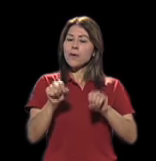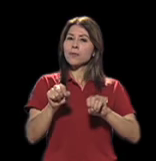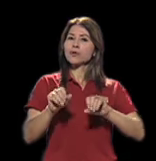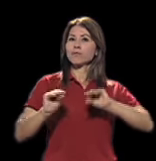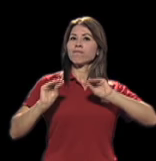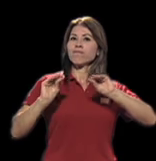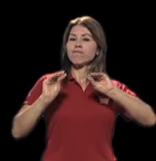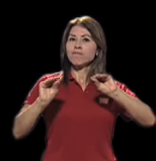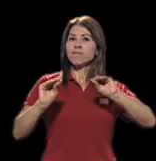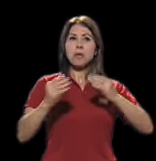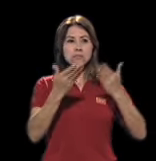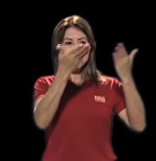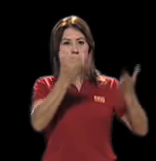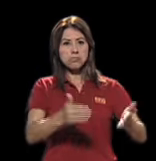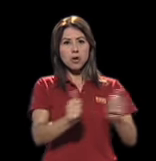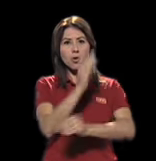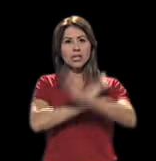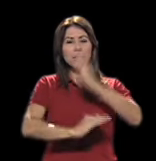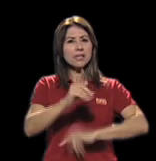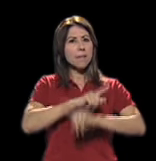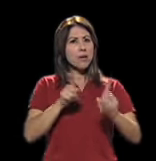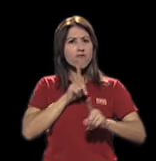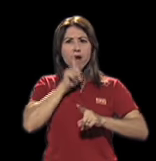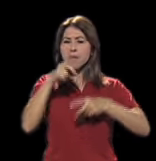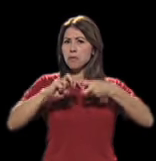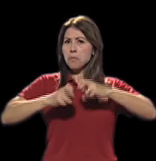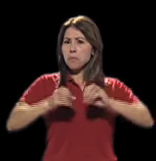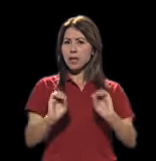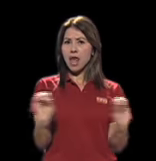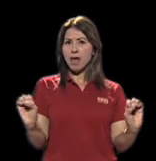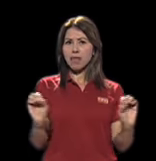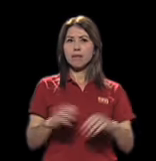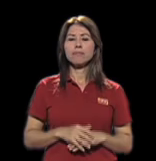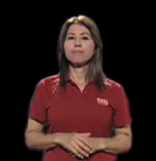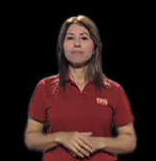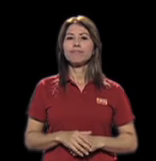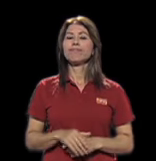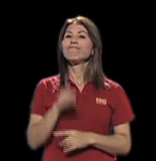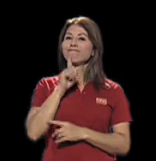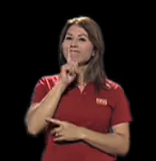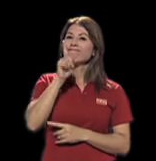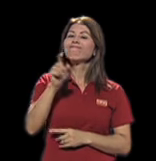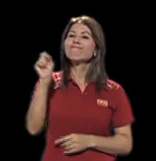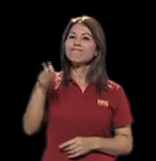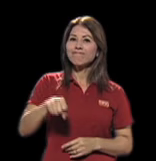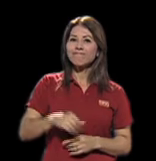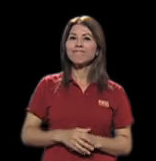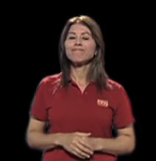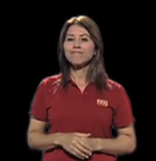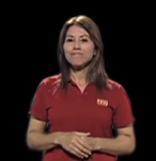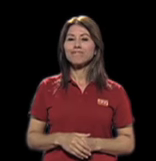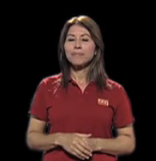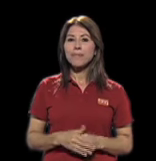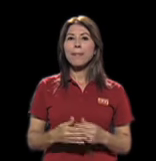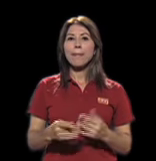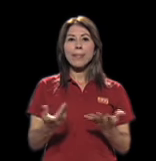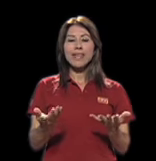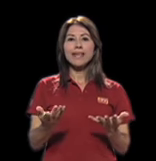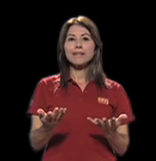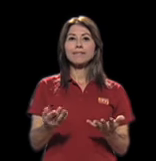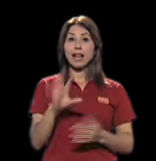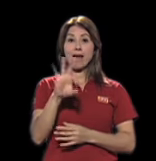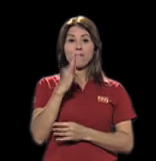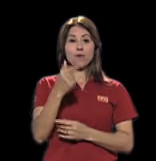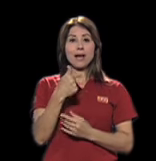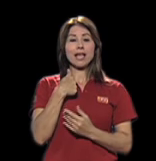nuestro hermano o nuestra hermana tiene una discapacidad, pero que eso no es un problema realmente? En realidad así es. Está mucho en la forma